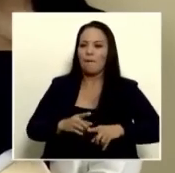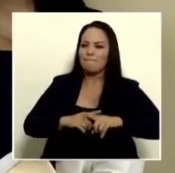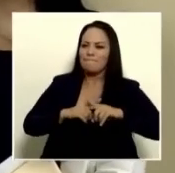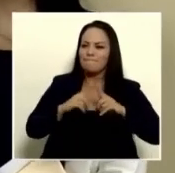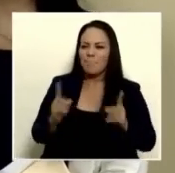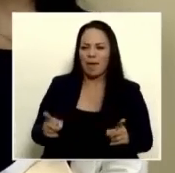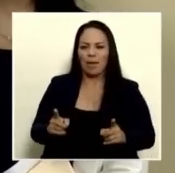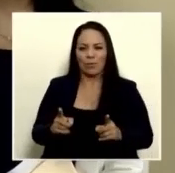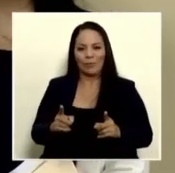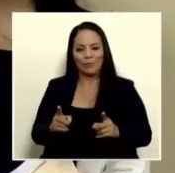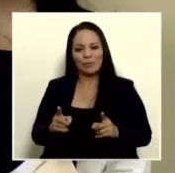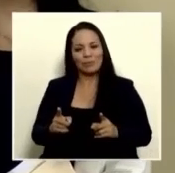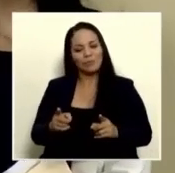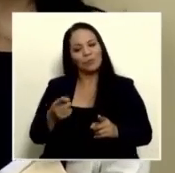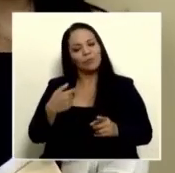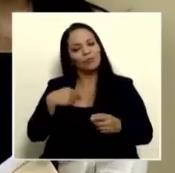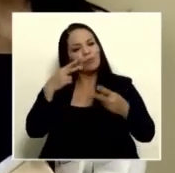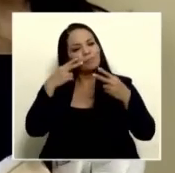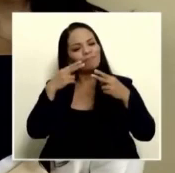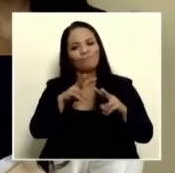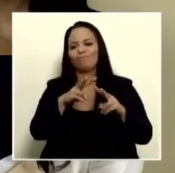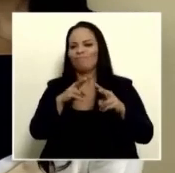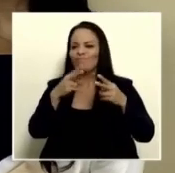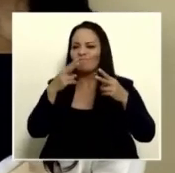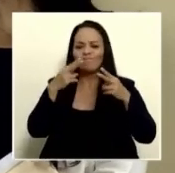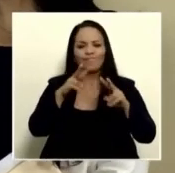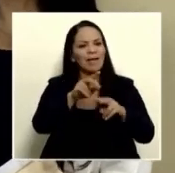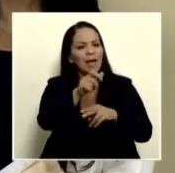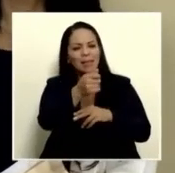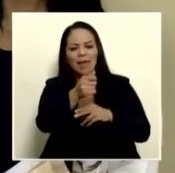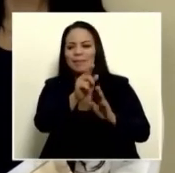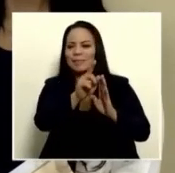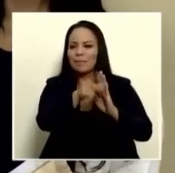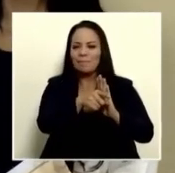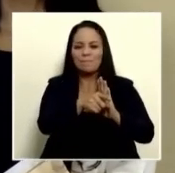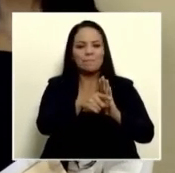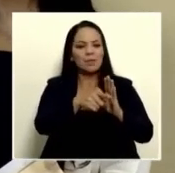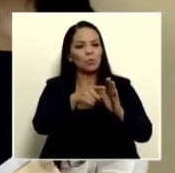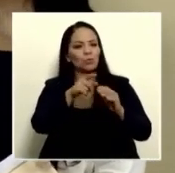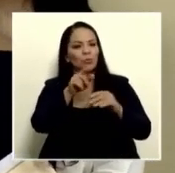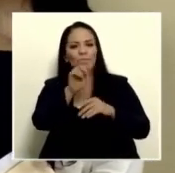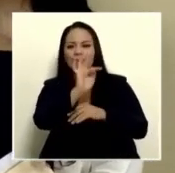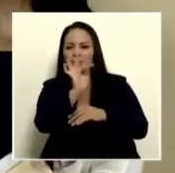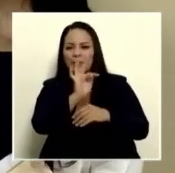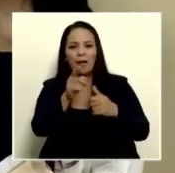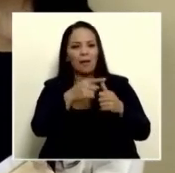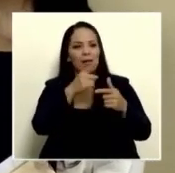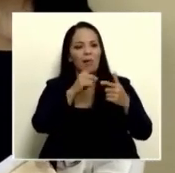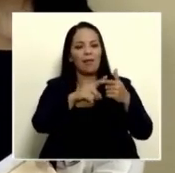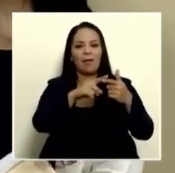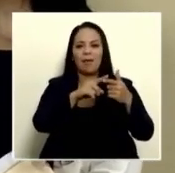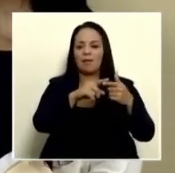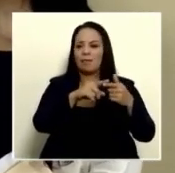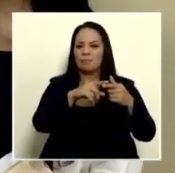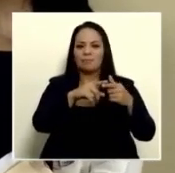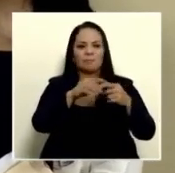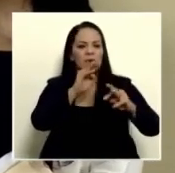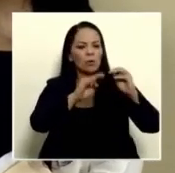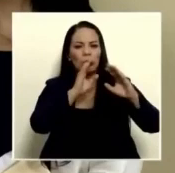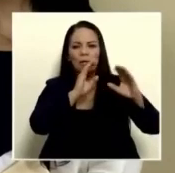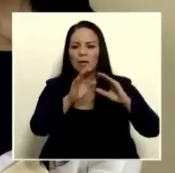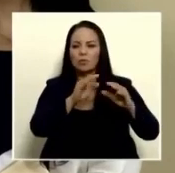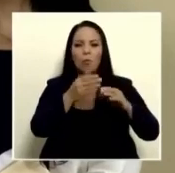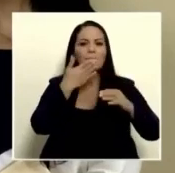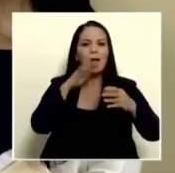la cantidad de minutos en canales de televisión que se han dedicado a